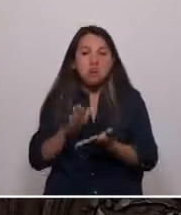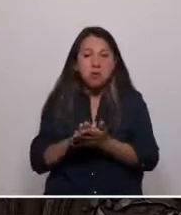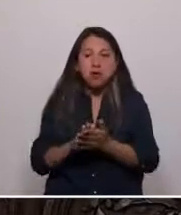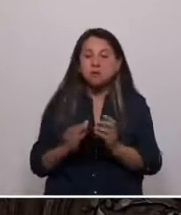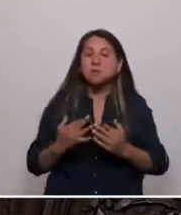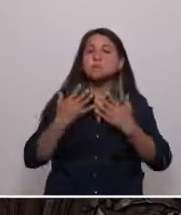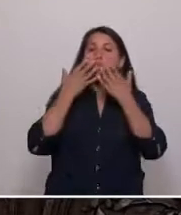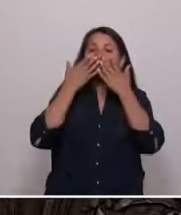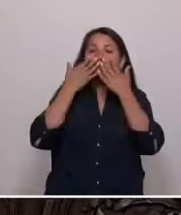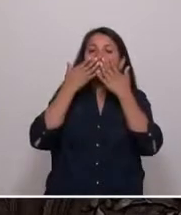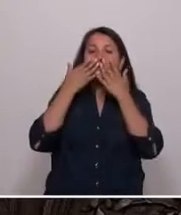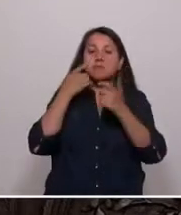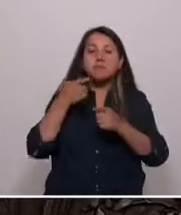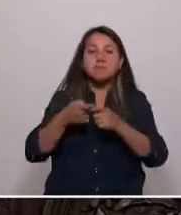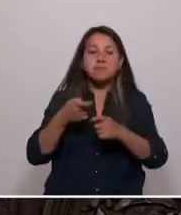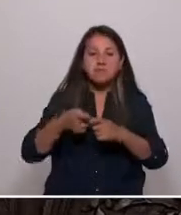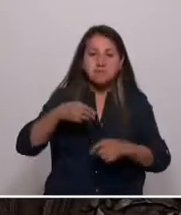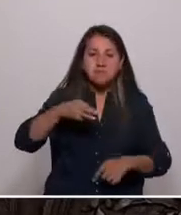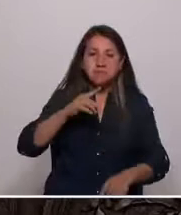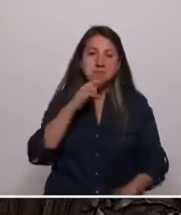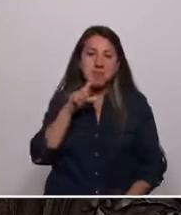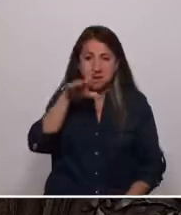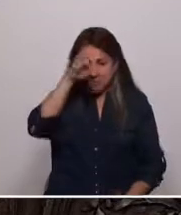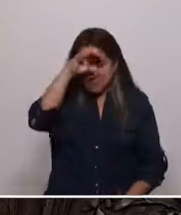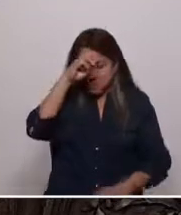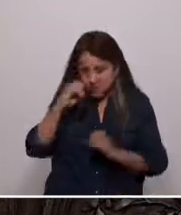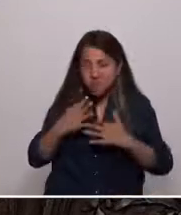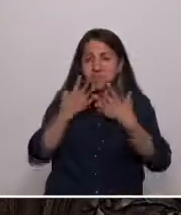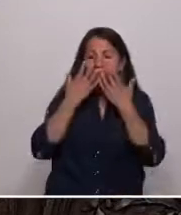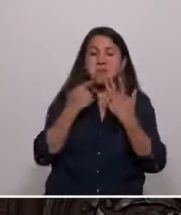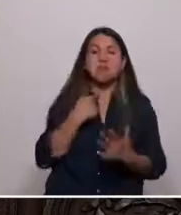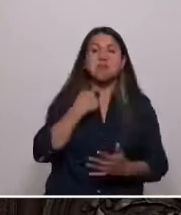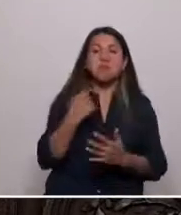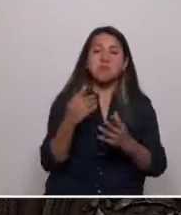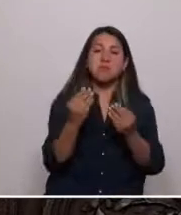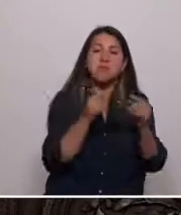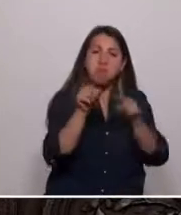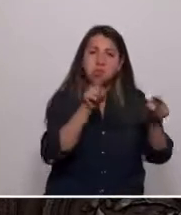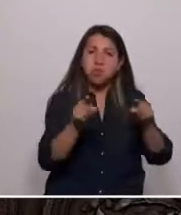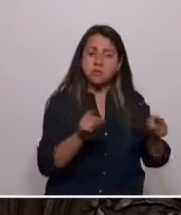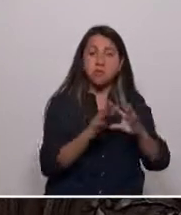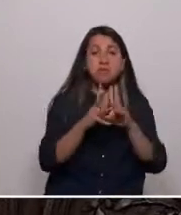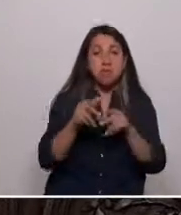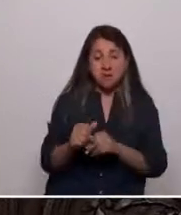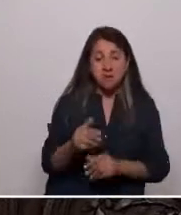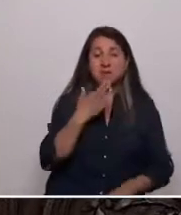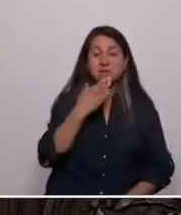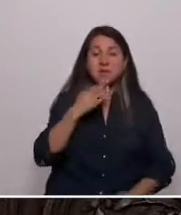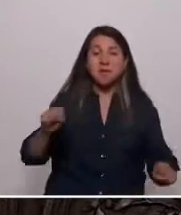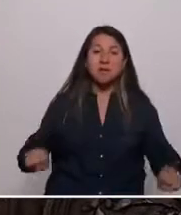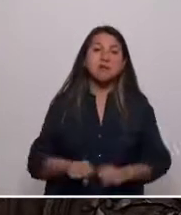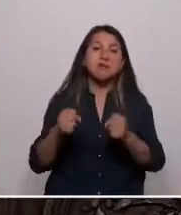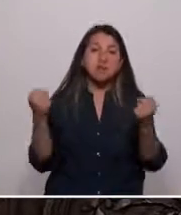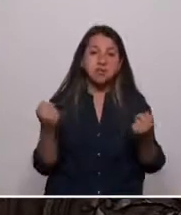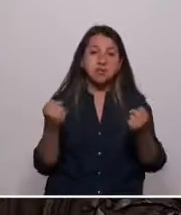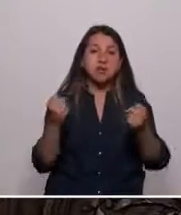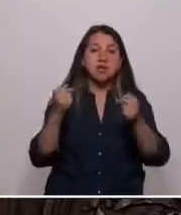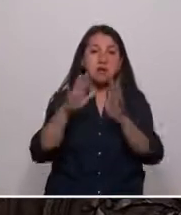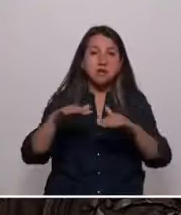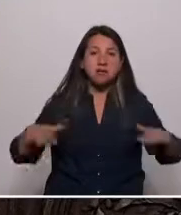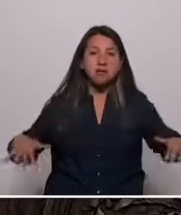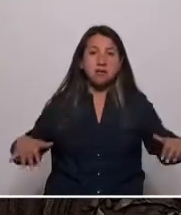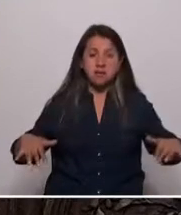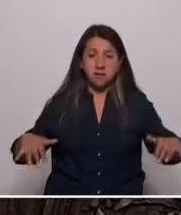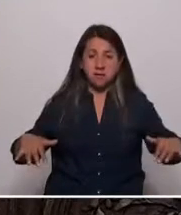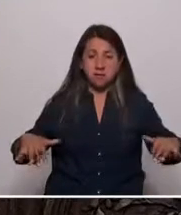sangre. Esa misma contaminación que no solo afecta a cientos de familias, sino que también destruyó la fauna marina y nos dejó con una bahía